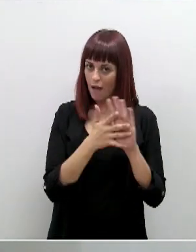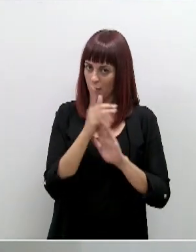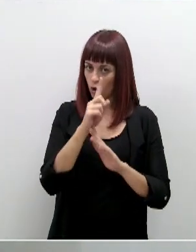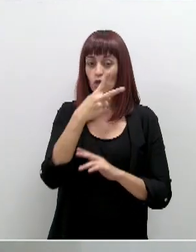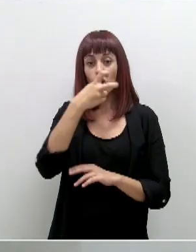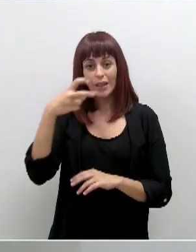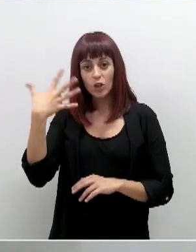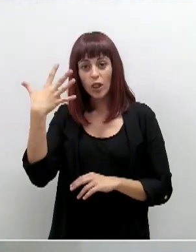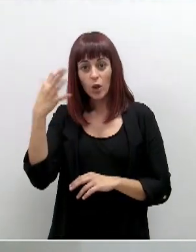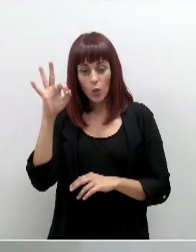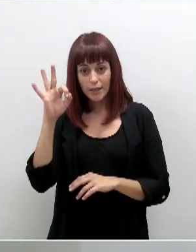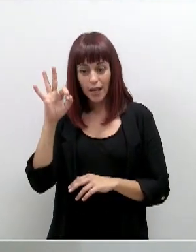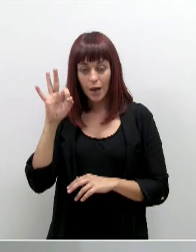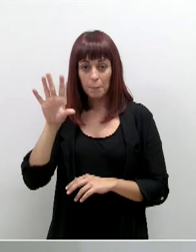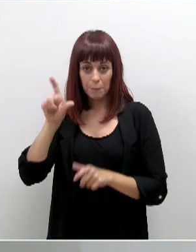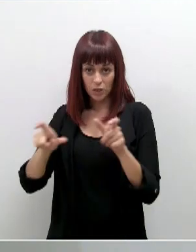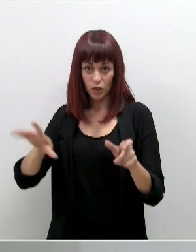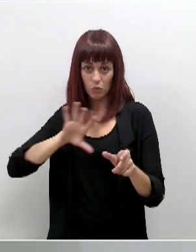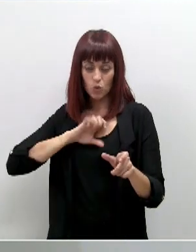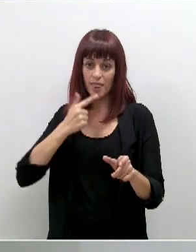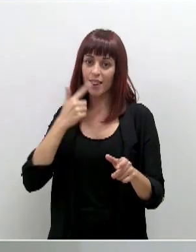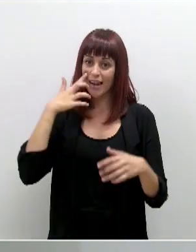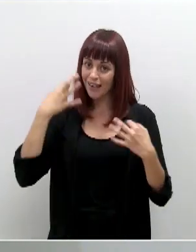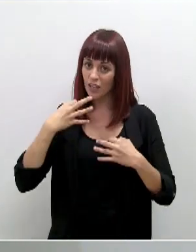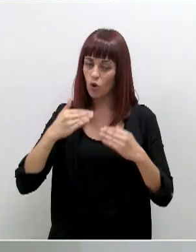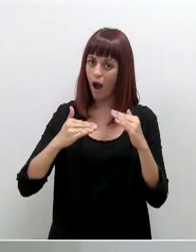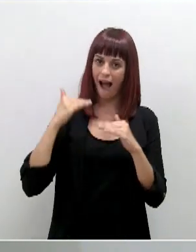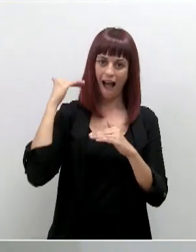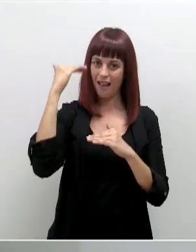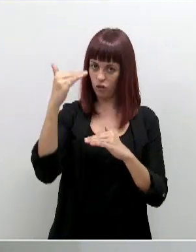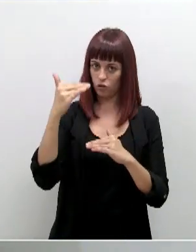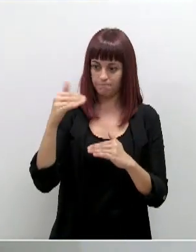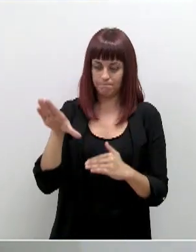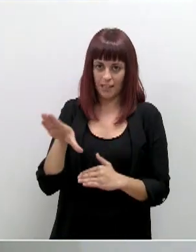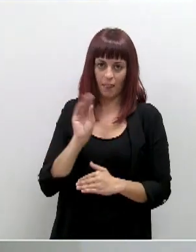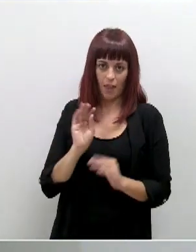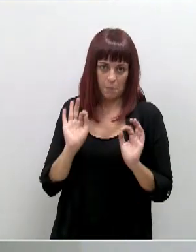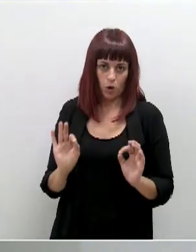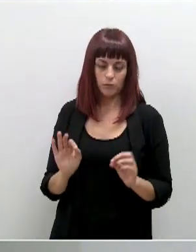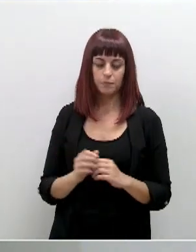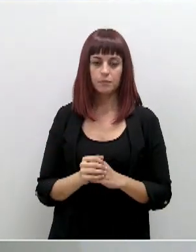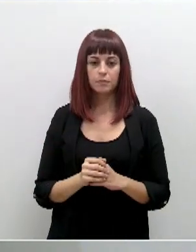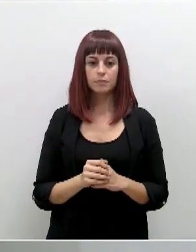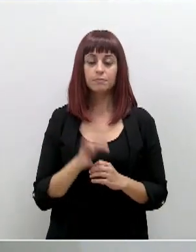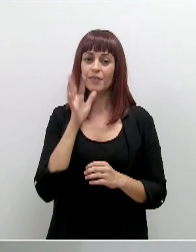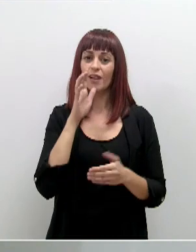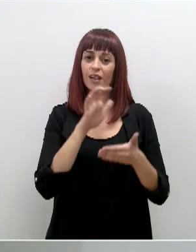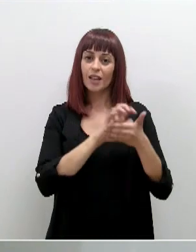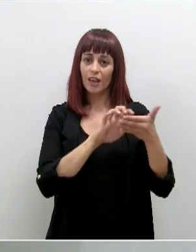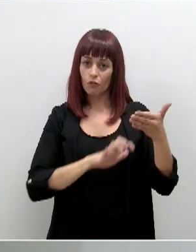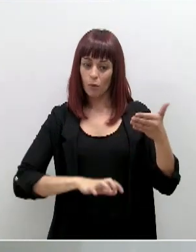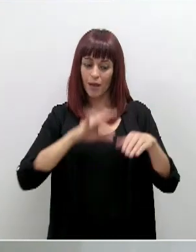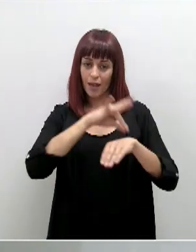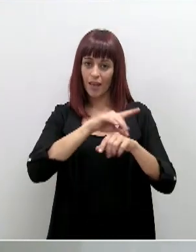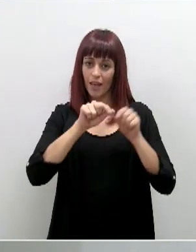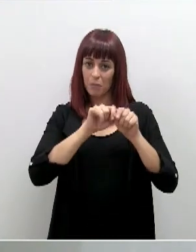250, ya se establece que el riesgo es muy alto y así lo entendemos. Atendemos ahora el informe de epidemiología